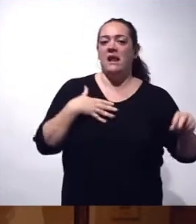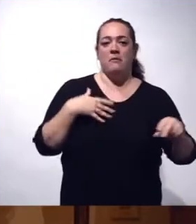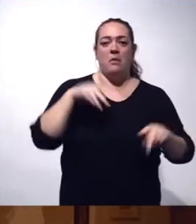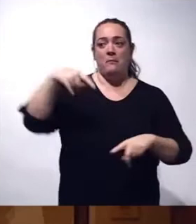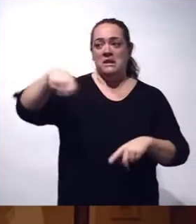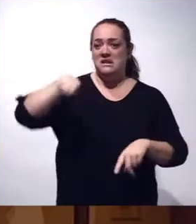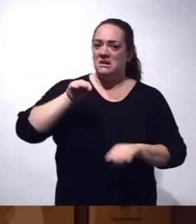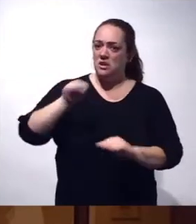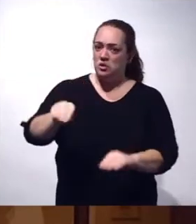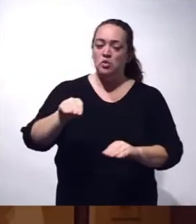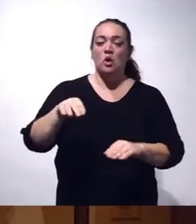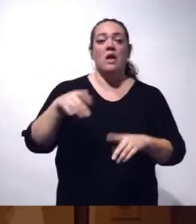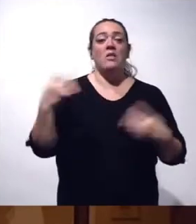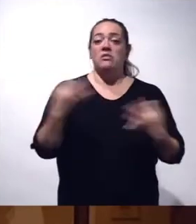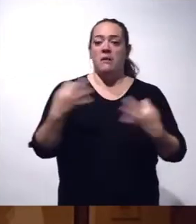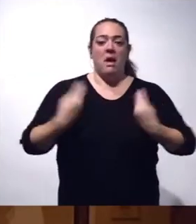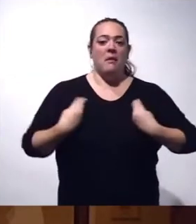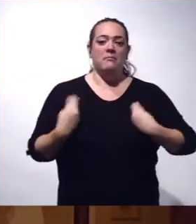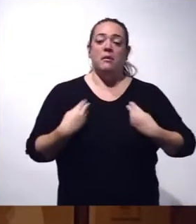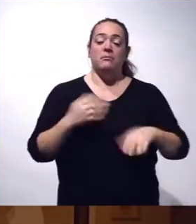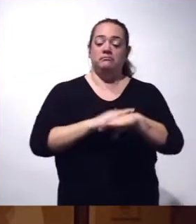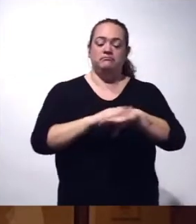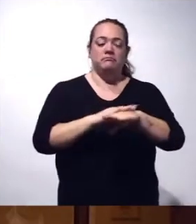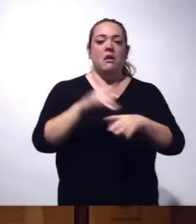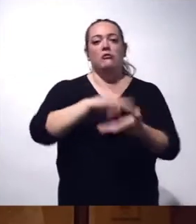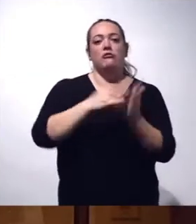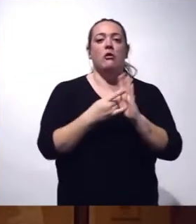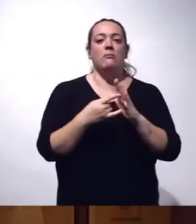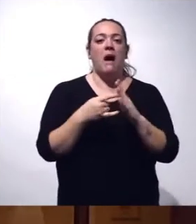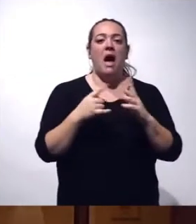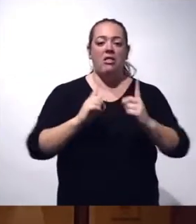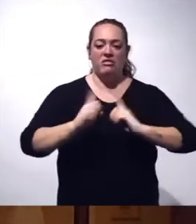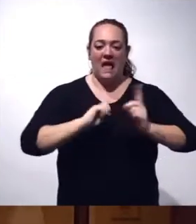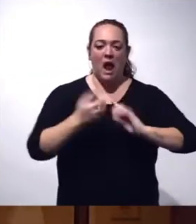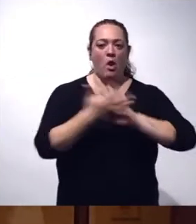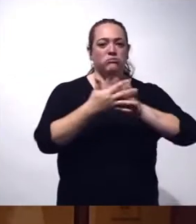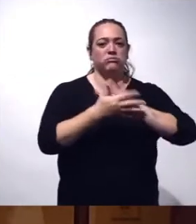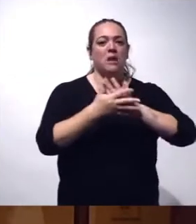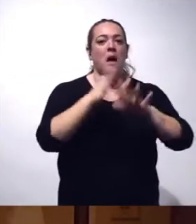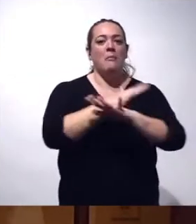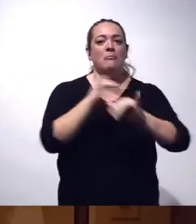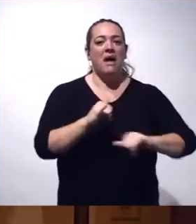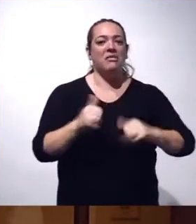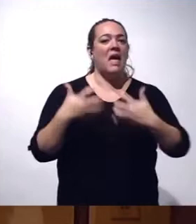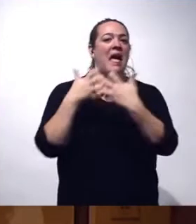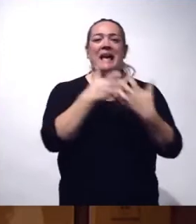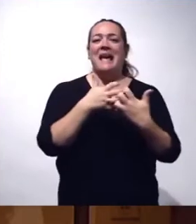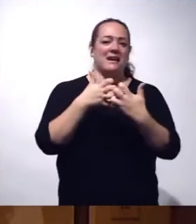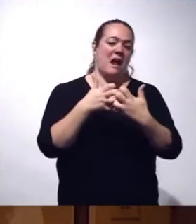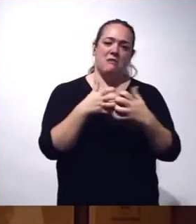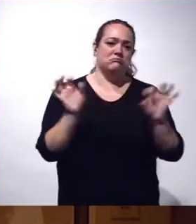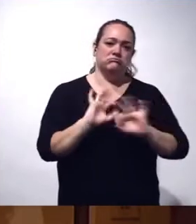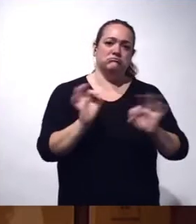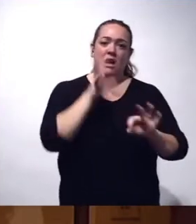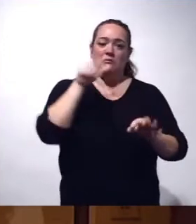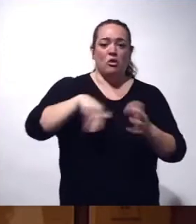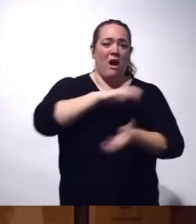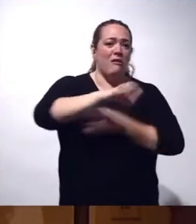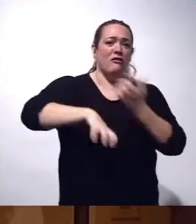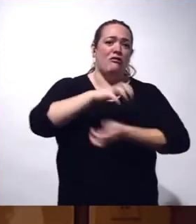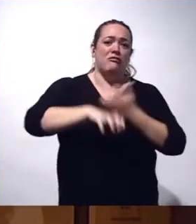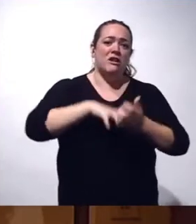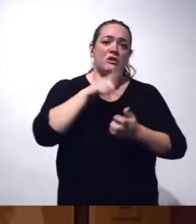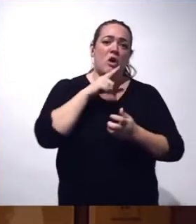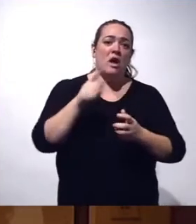y que se retome la vía del diálogo y, sobre todo, de la paz y del no la guerra, ante este conflicto que